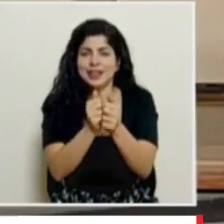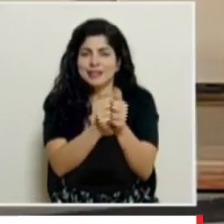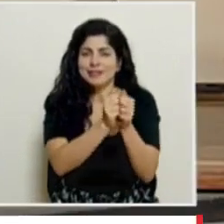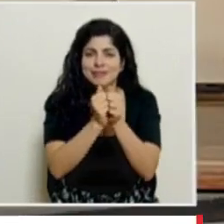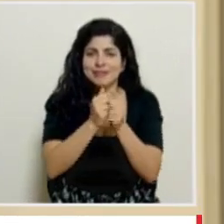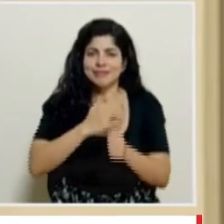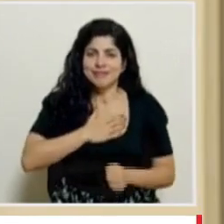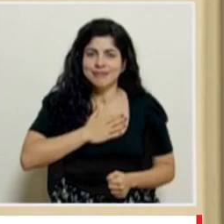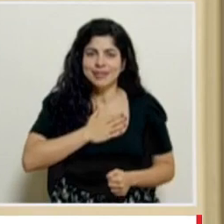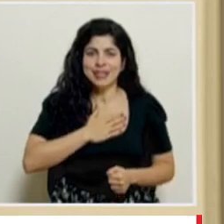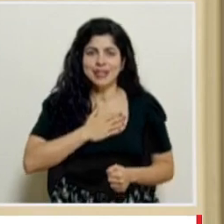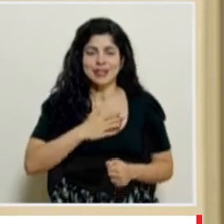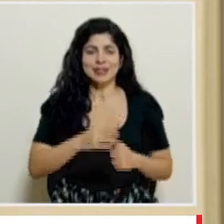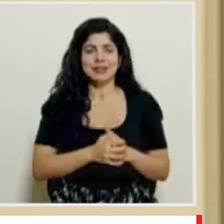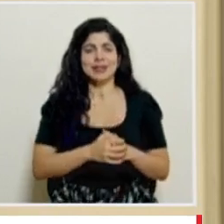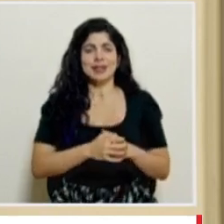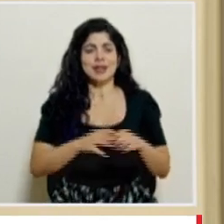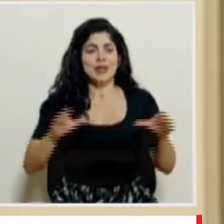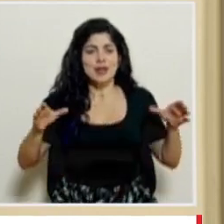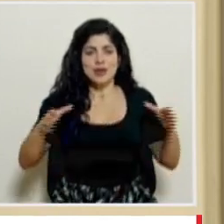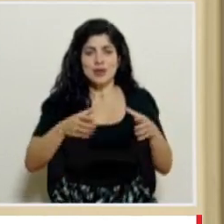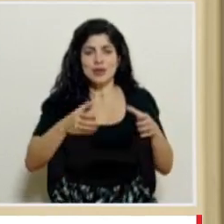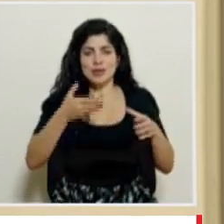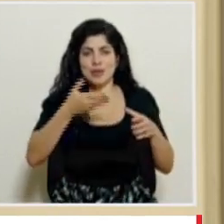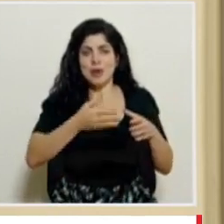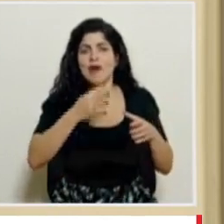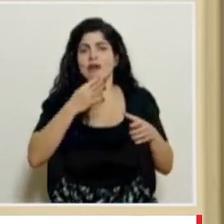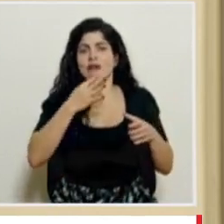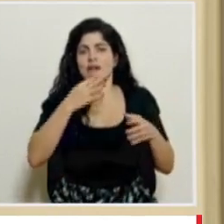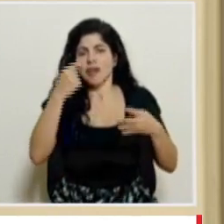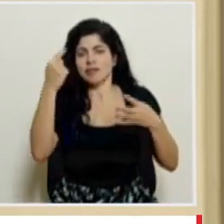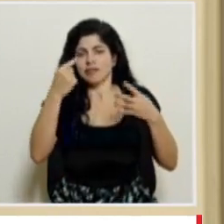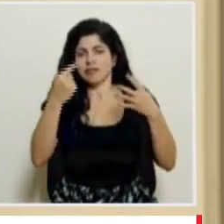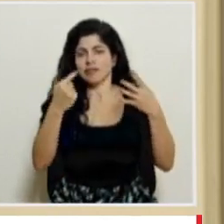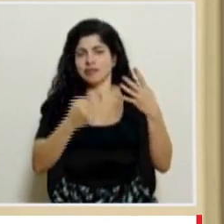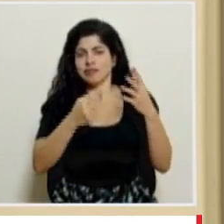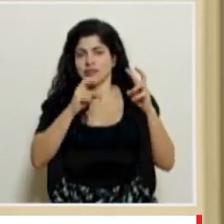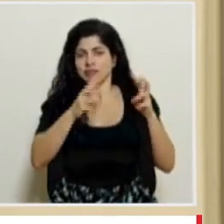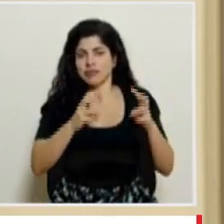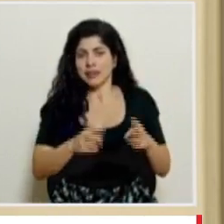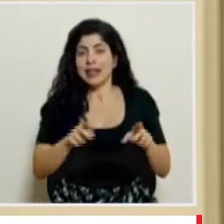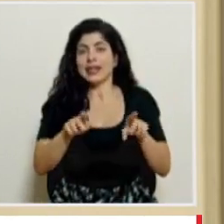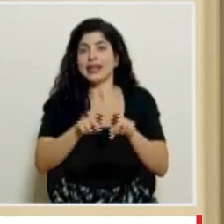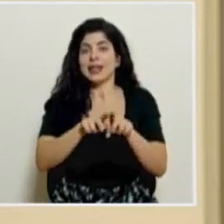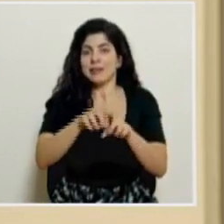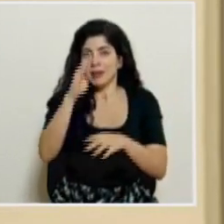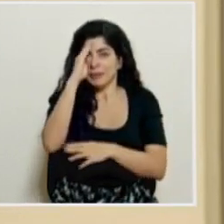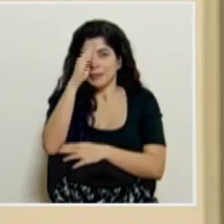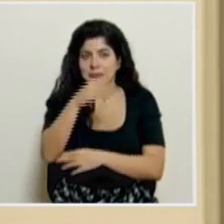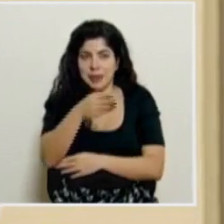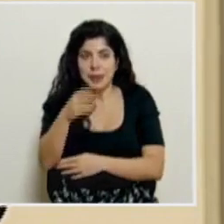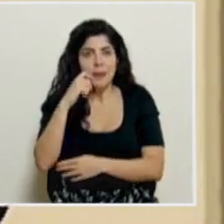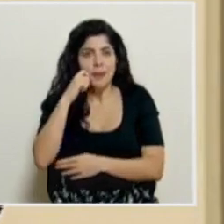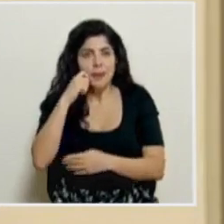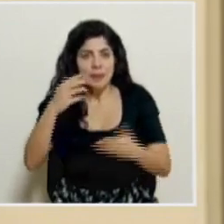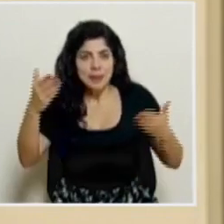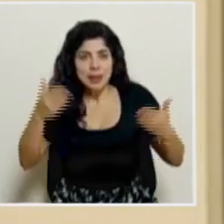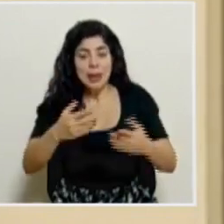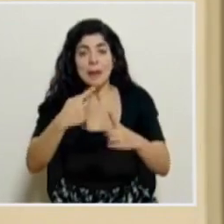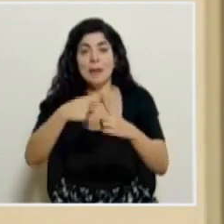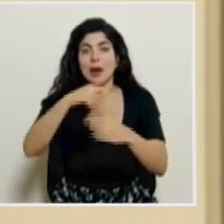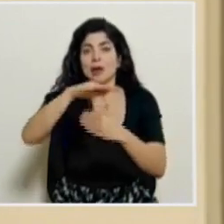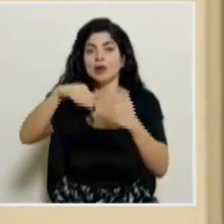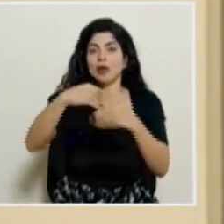en la mesa con el grupo acá que se va a referir a los temas y también a todos los que están presentes y todos los que siguen la